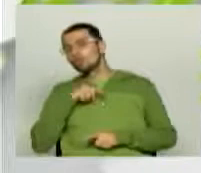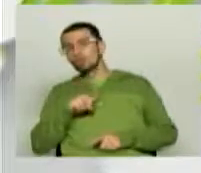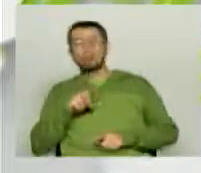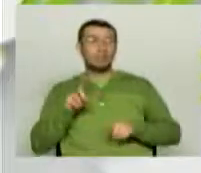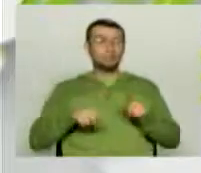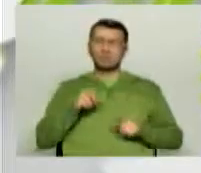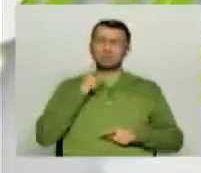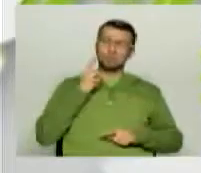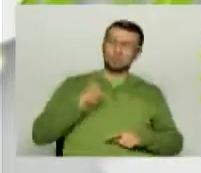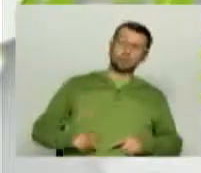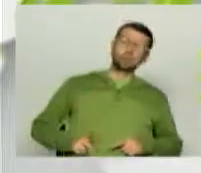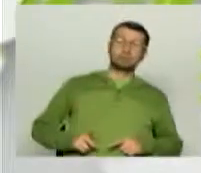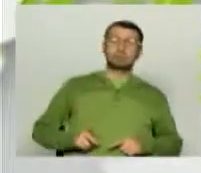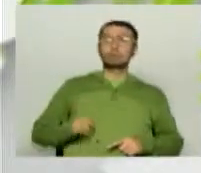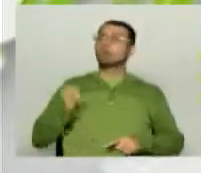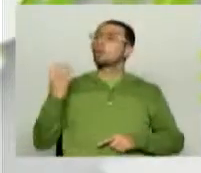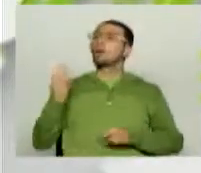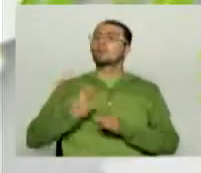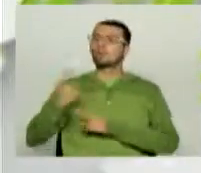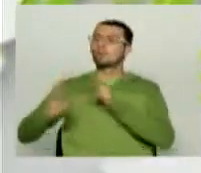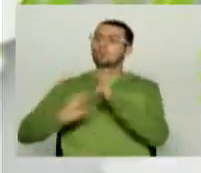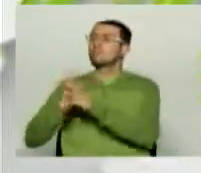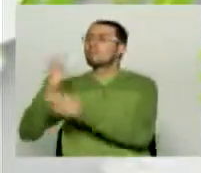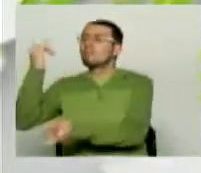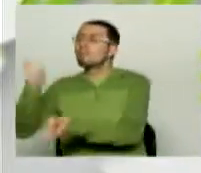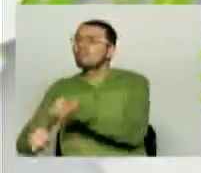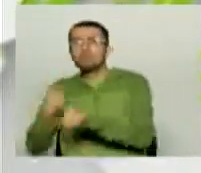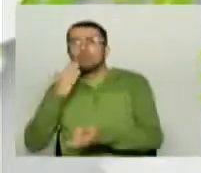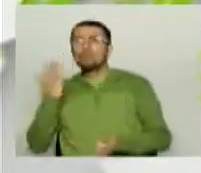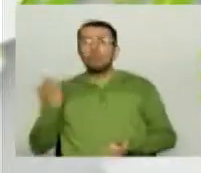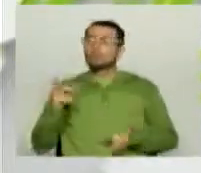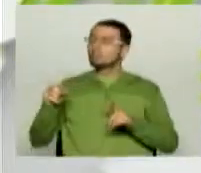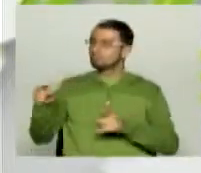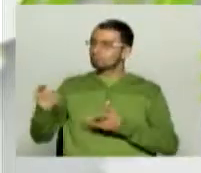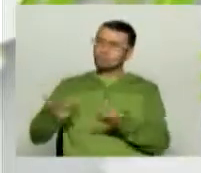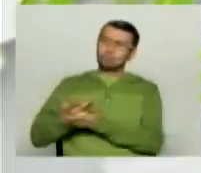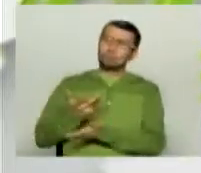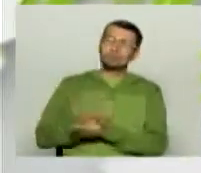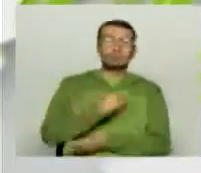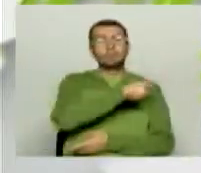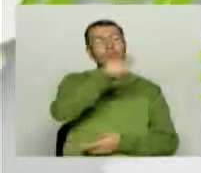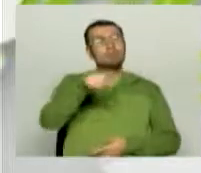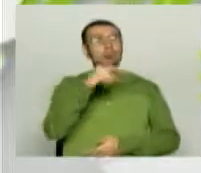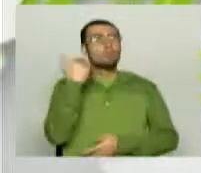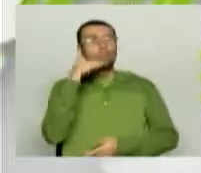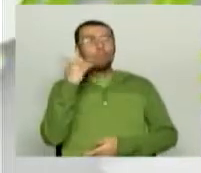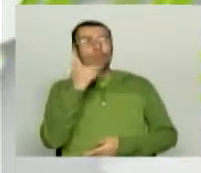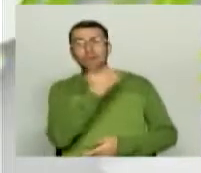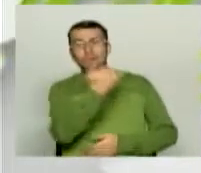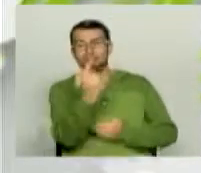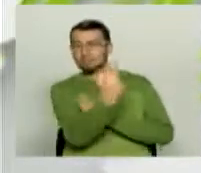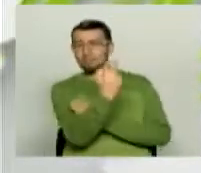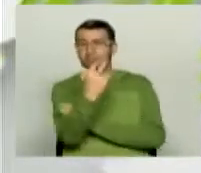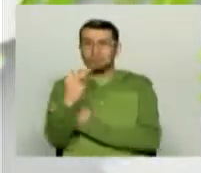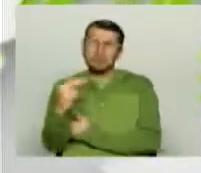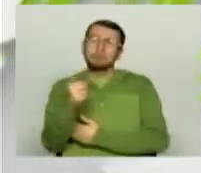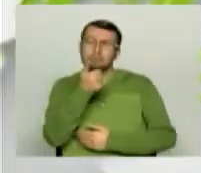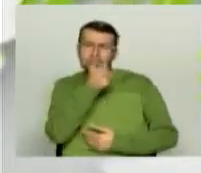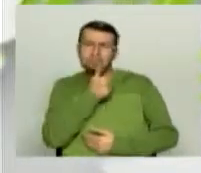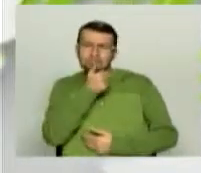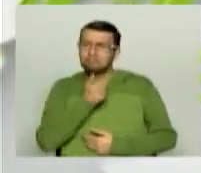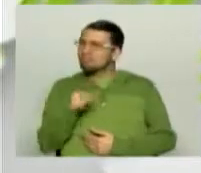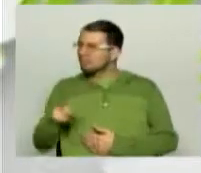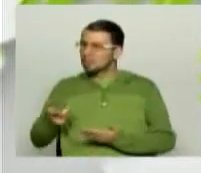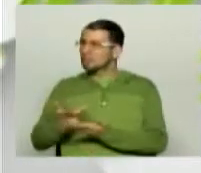gusta, ¿cuánto va durar el mundial? ¿Y cuáles serían también esas recomendaciones que usted le brinda a nuestras amas de casa y a las señoras que nos ven para que tengan